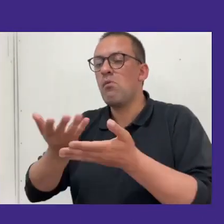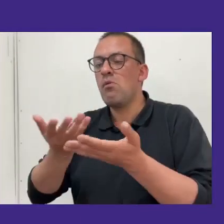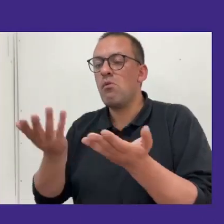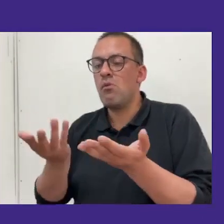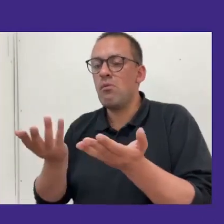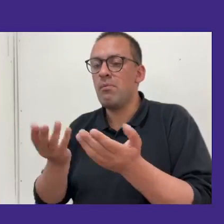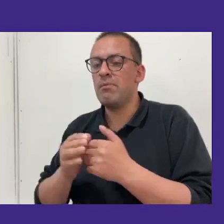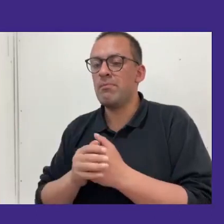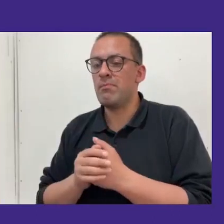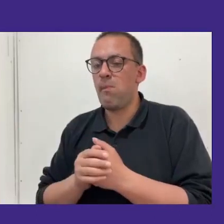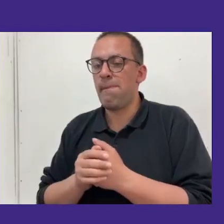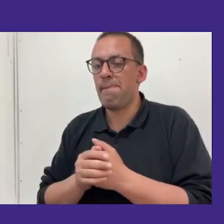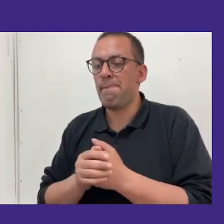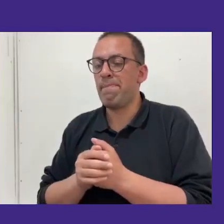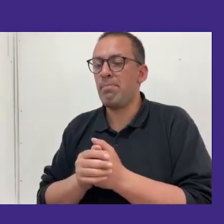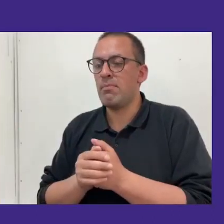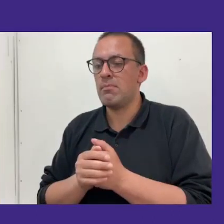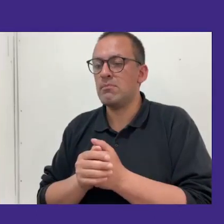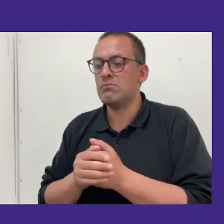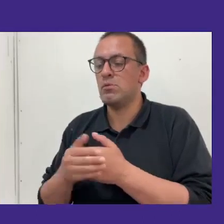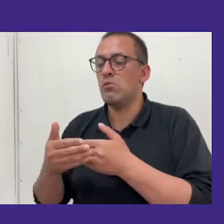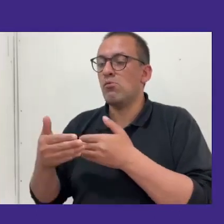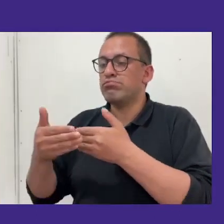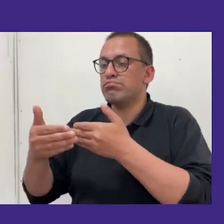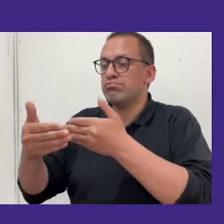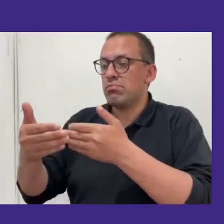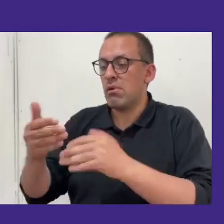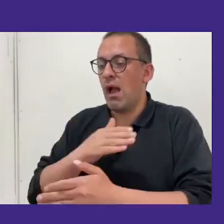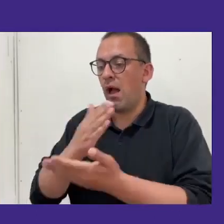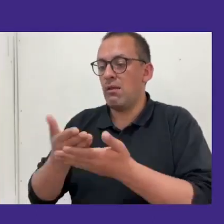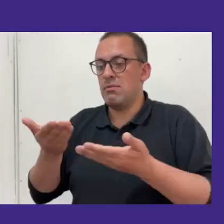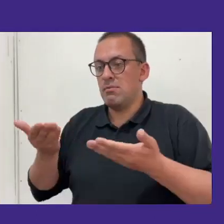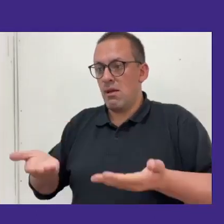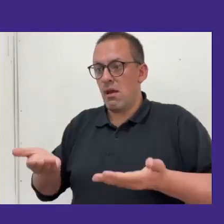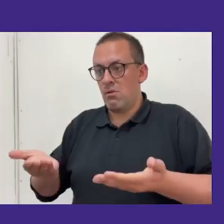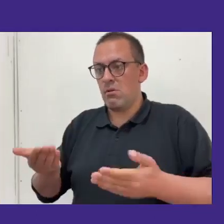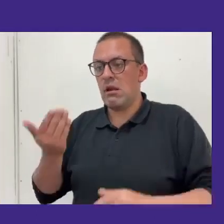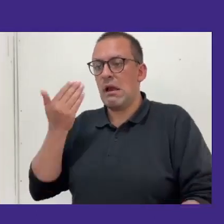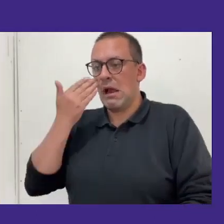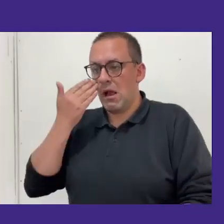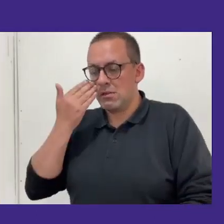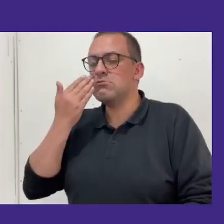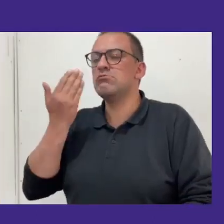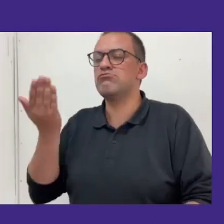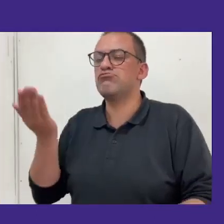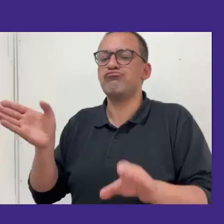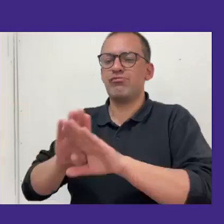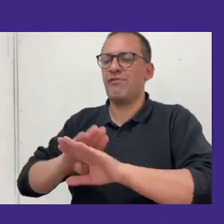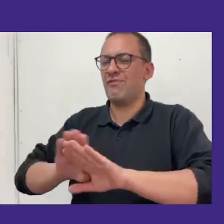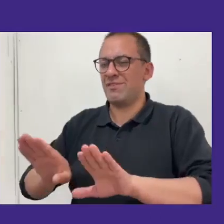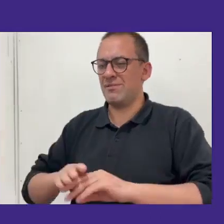sigue en progreso hasta el momento en que estamos en este punto, casi ya en la etapa de término.